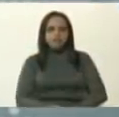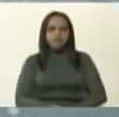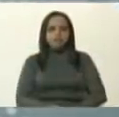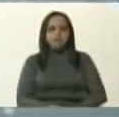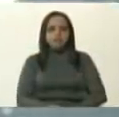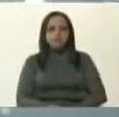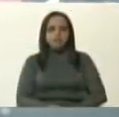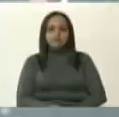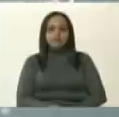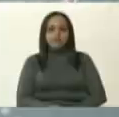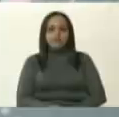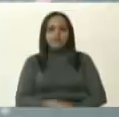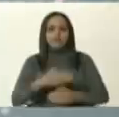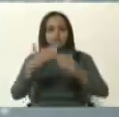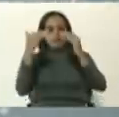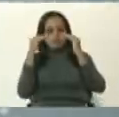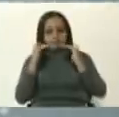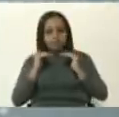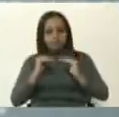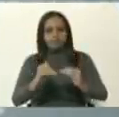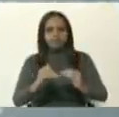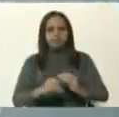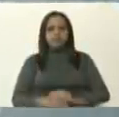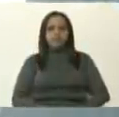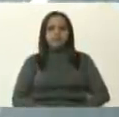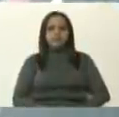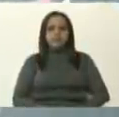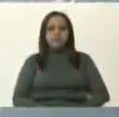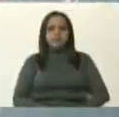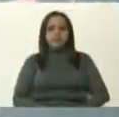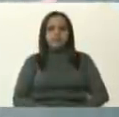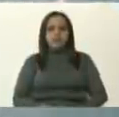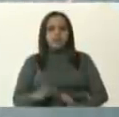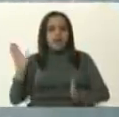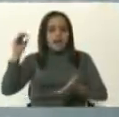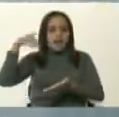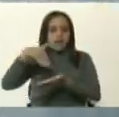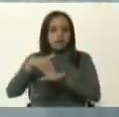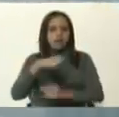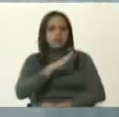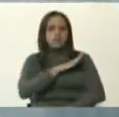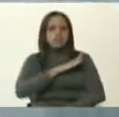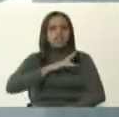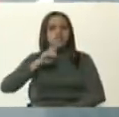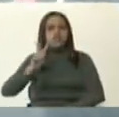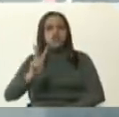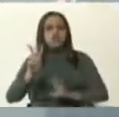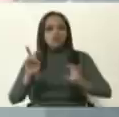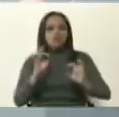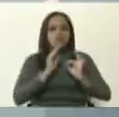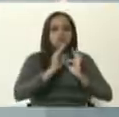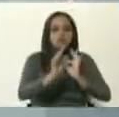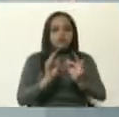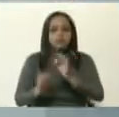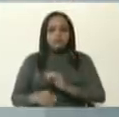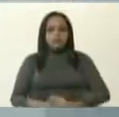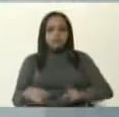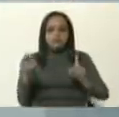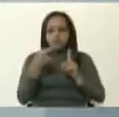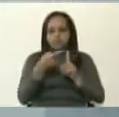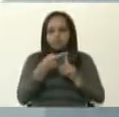Después volvemos al centro, donde el estado de Aragua registra dos nuevos casos, una